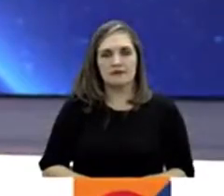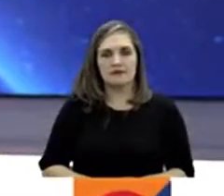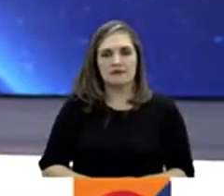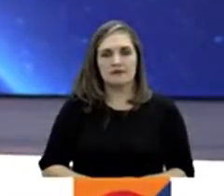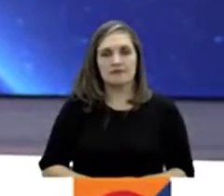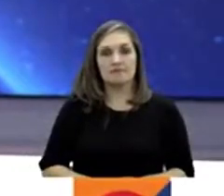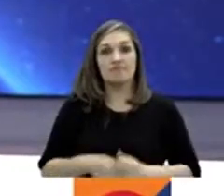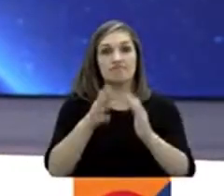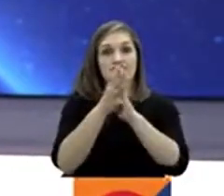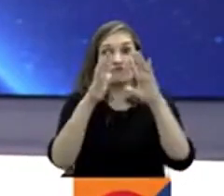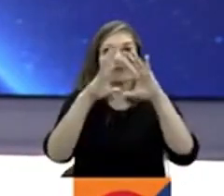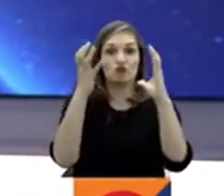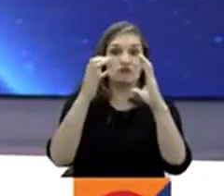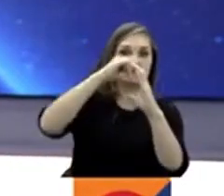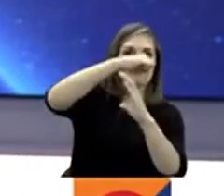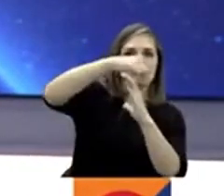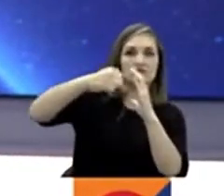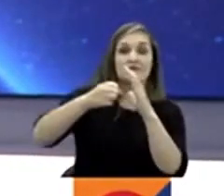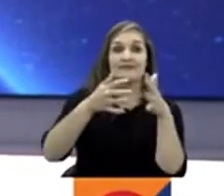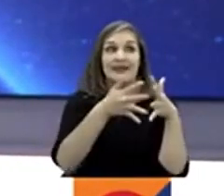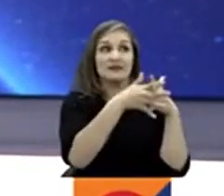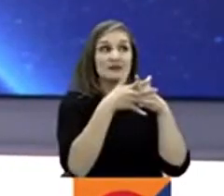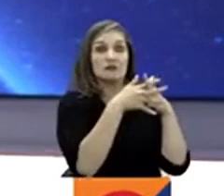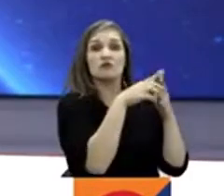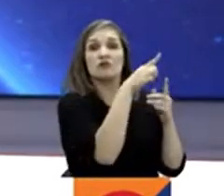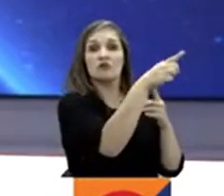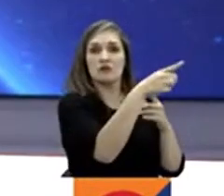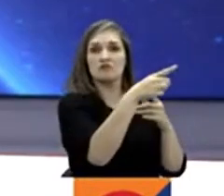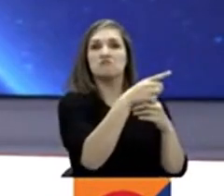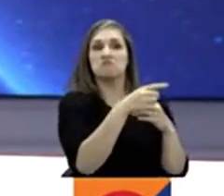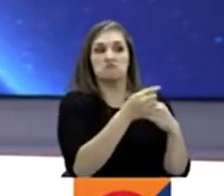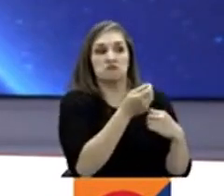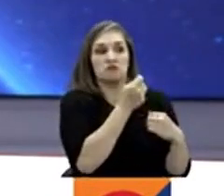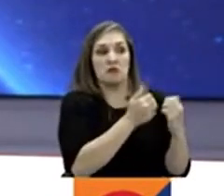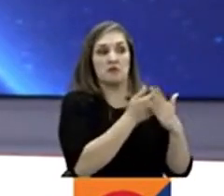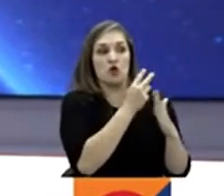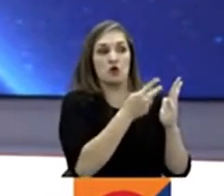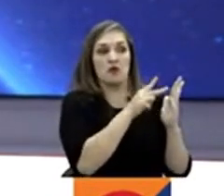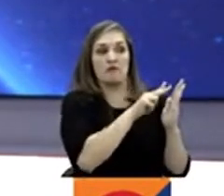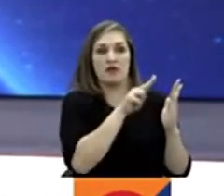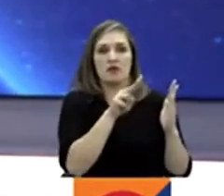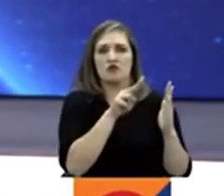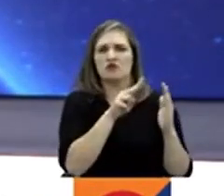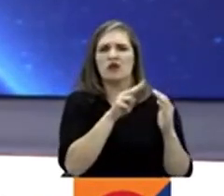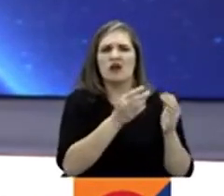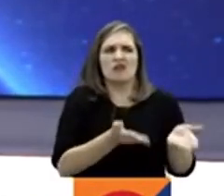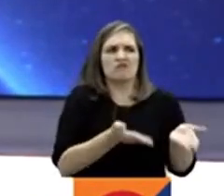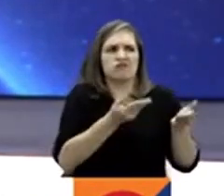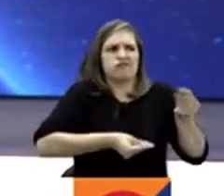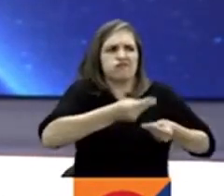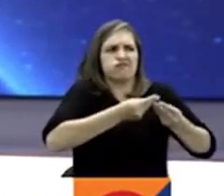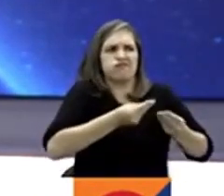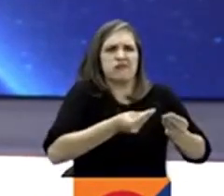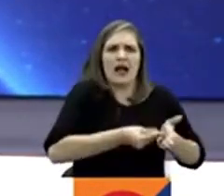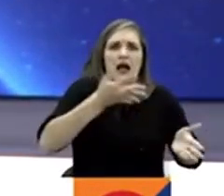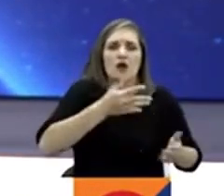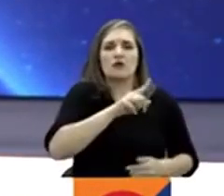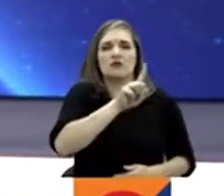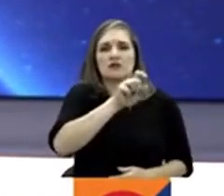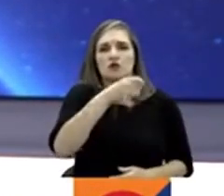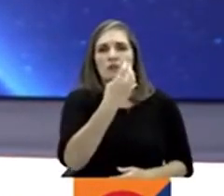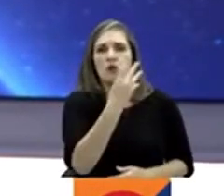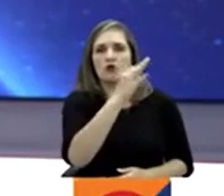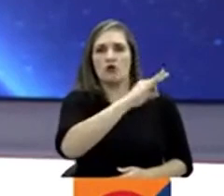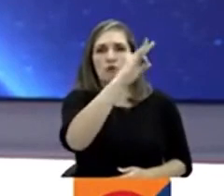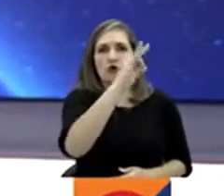Más noticias del mundo. Estados Unidos abrió 2022 con una inflación del 6,4%. La variación del índice de precios